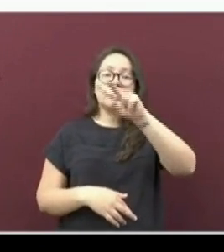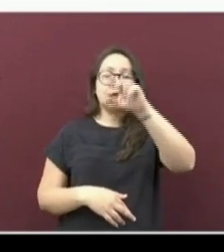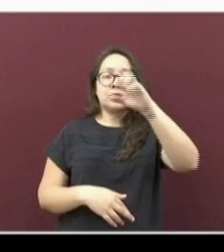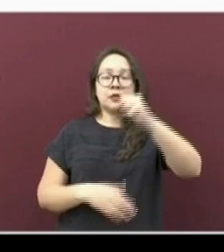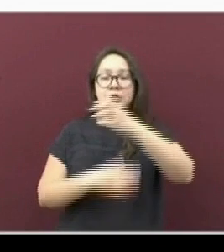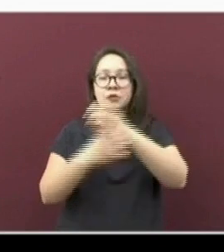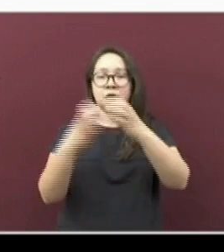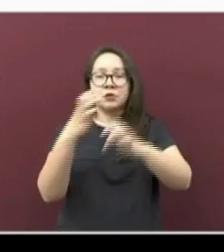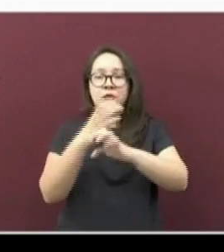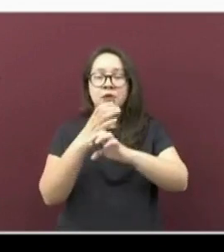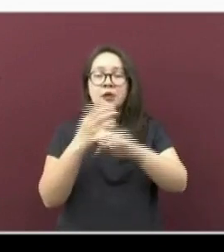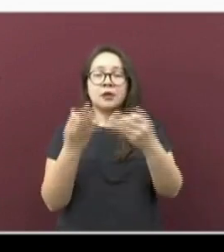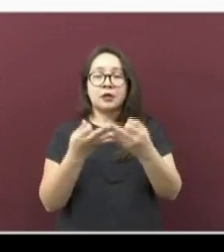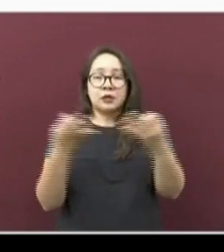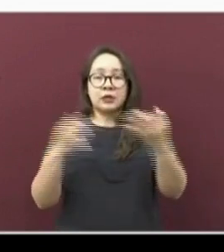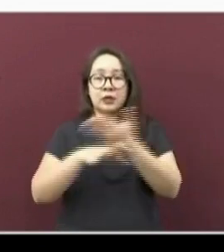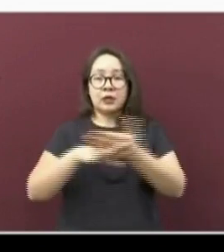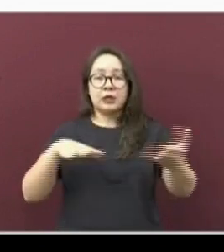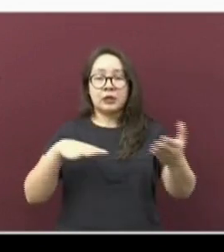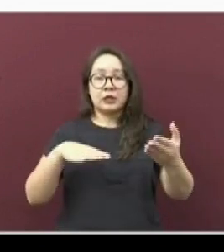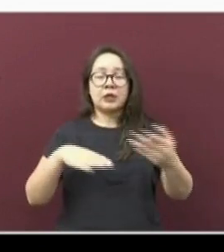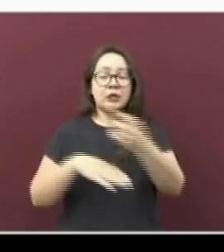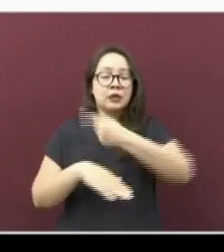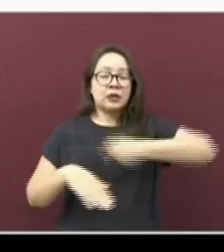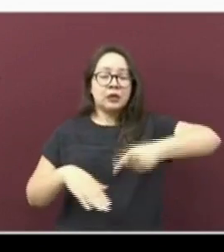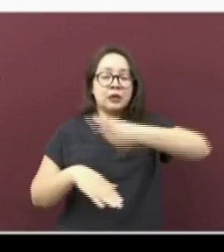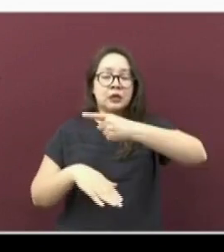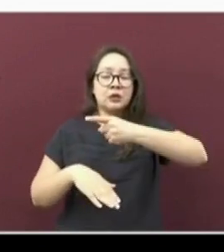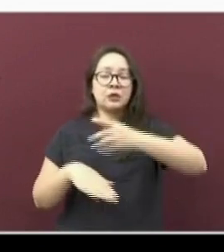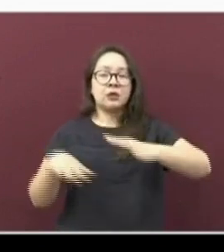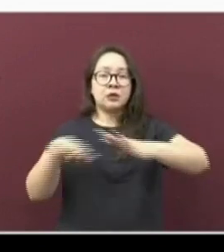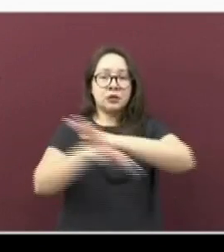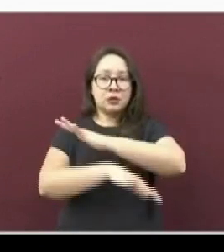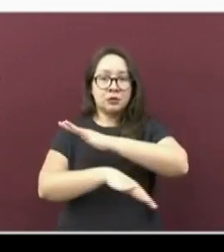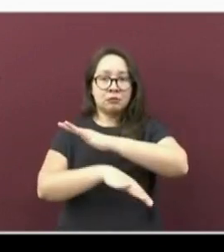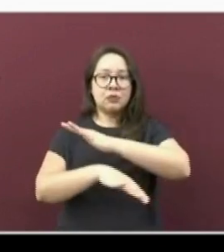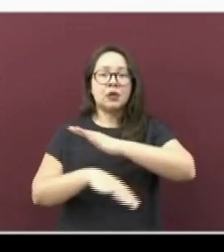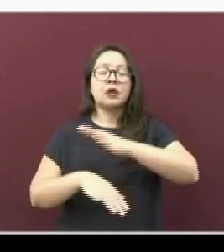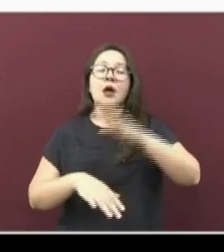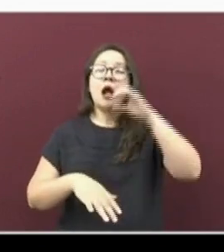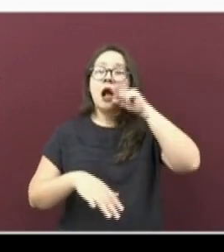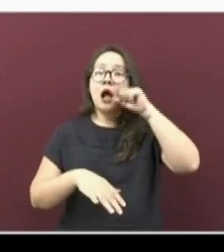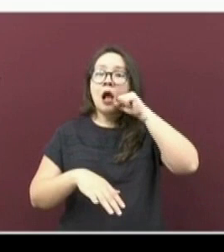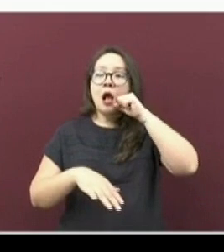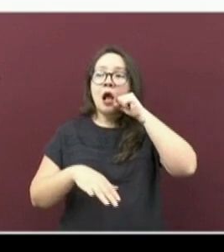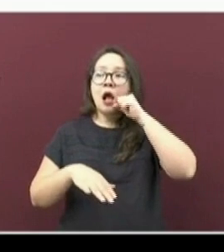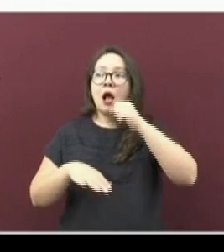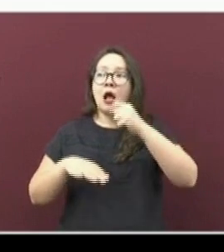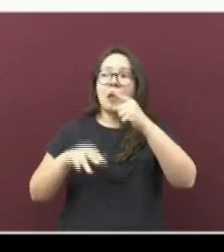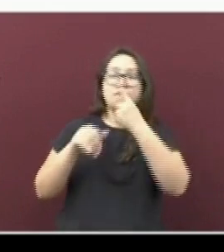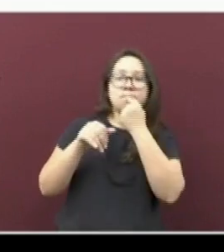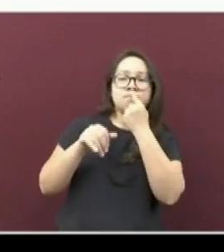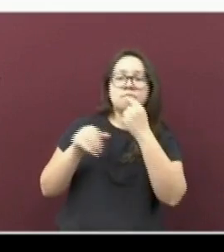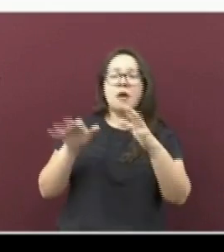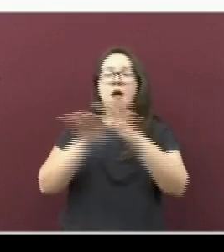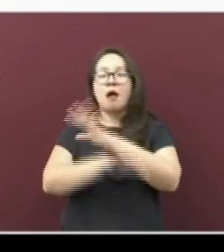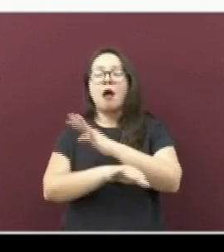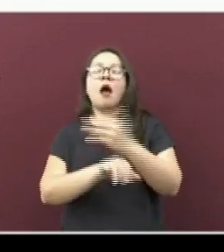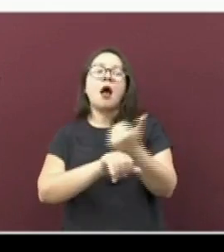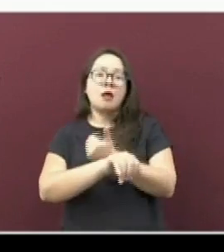Cozamaluapan y Tierra Blanca bajaron a riesgo medio después de haber permanecido en niveles máximos y altos.